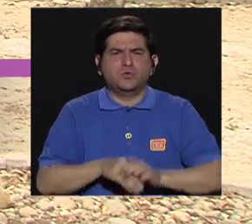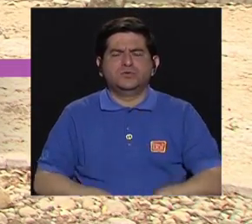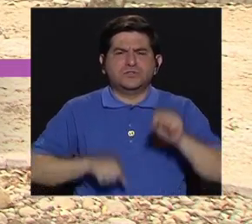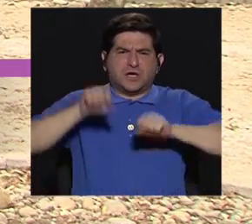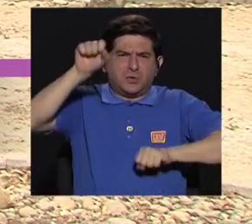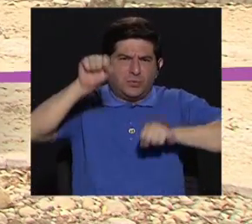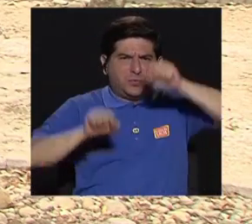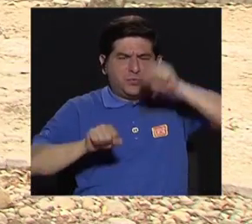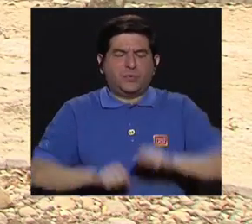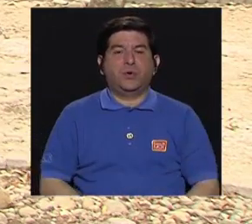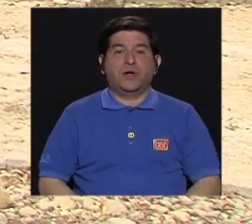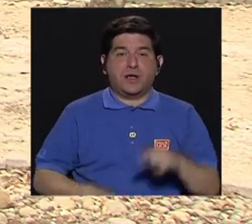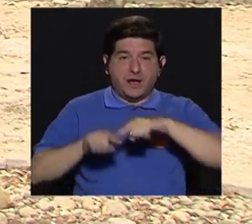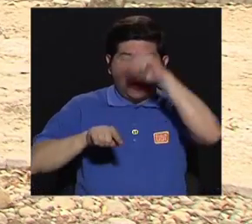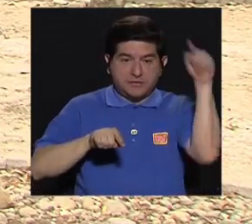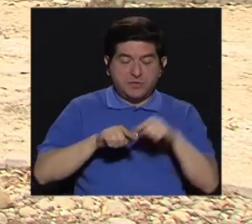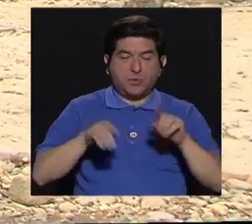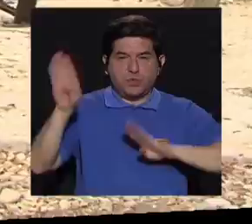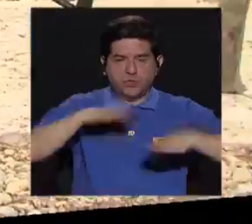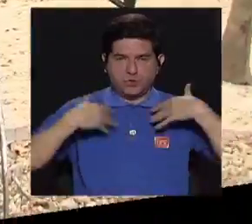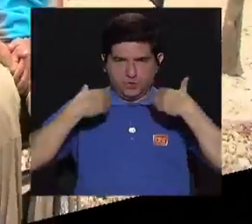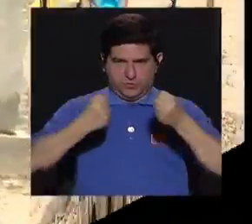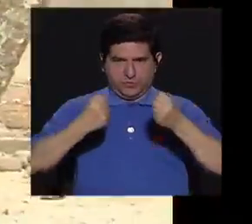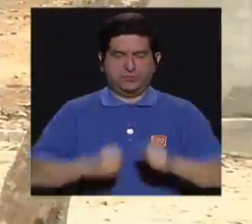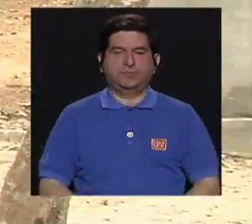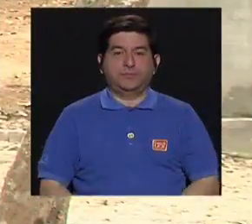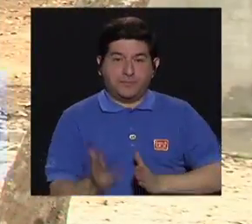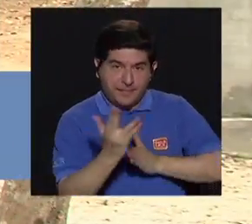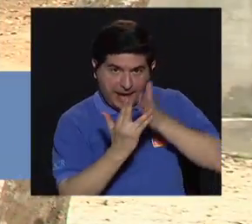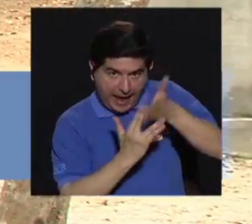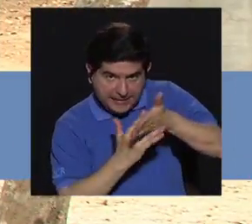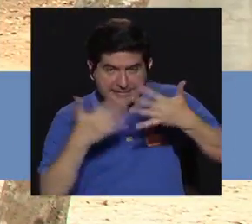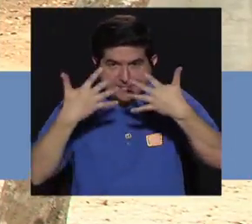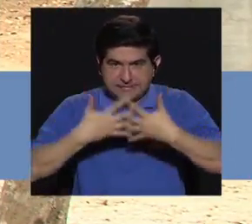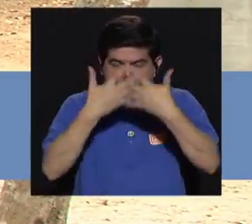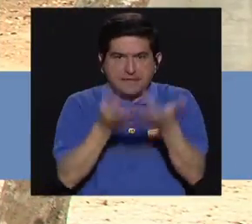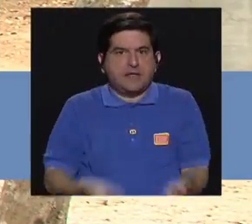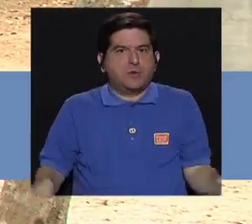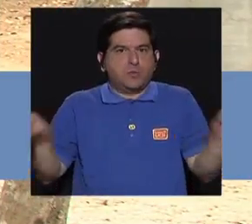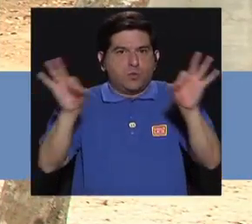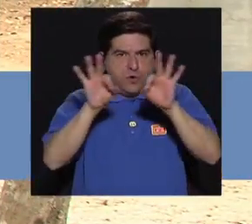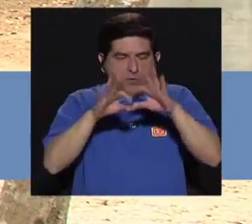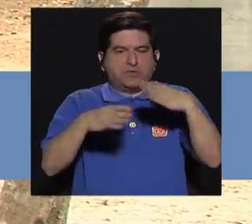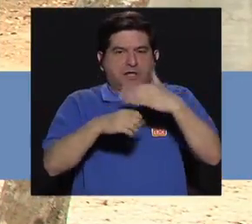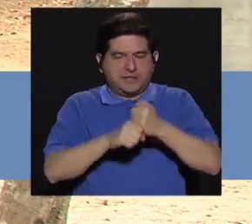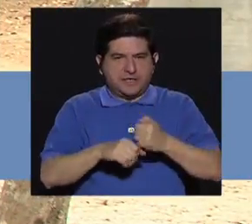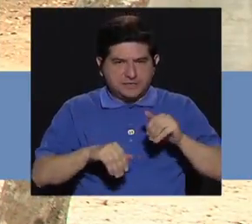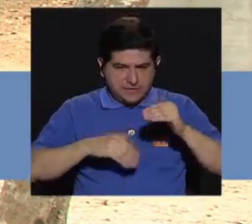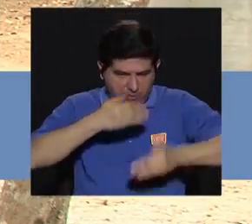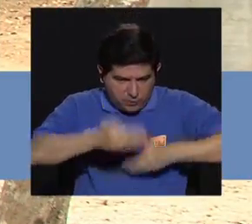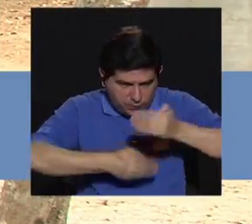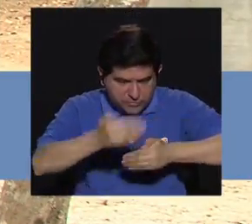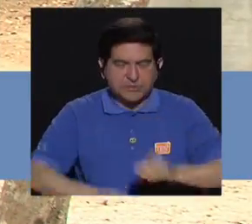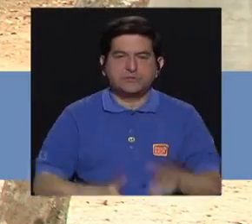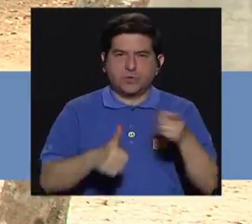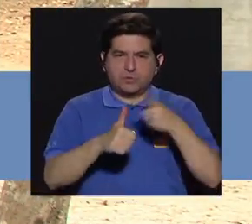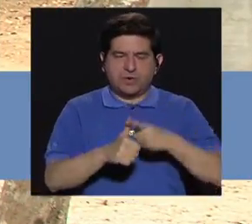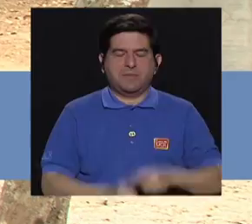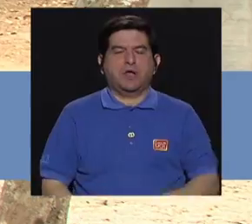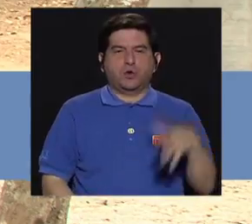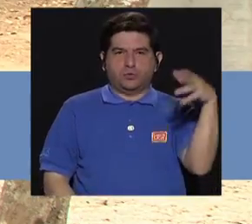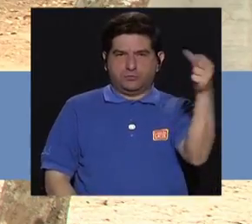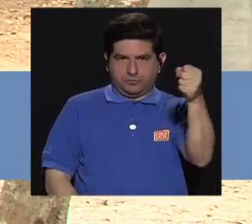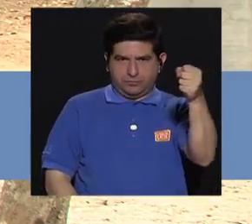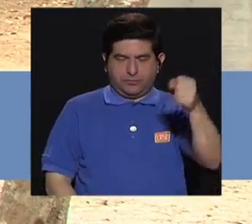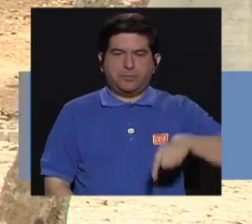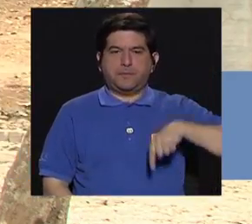escaladora en los circuitos biosaludables. Para entrar a esta máquina es importante hacer los siguientes pasos. Lo primero que tienen que hacer es agarrarse el